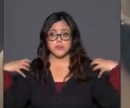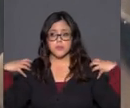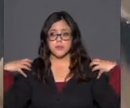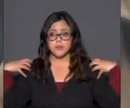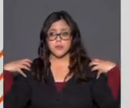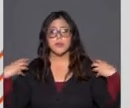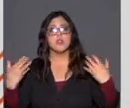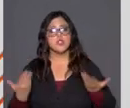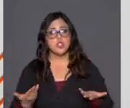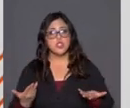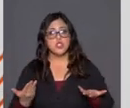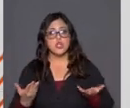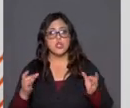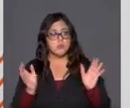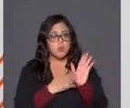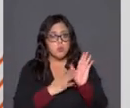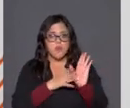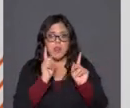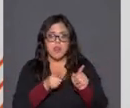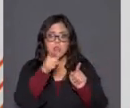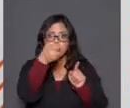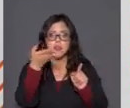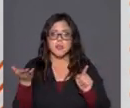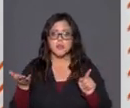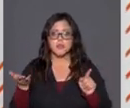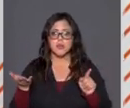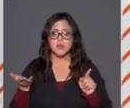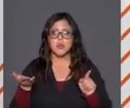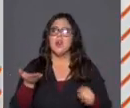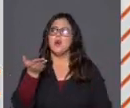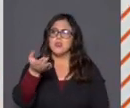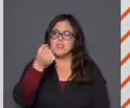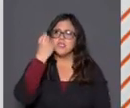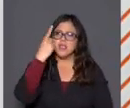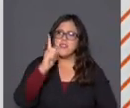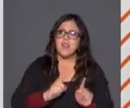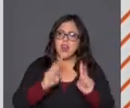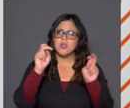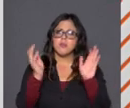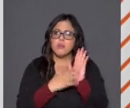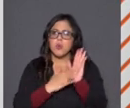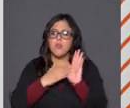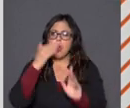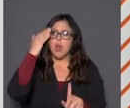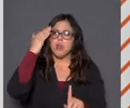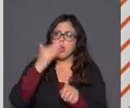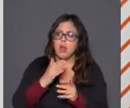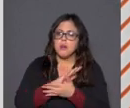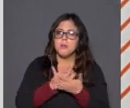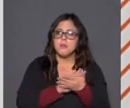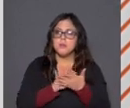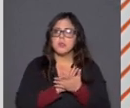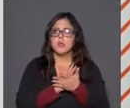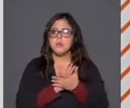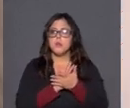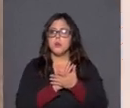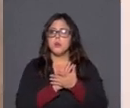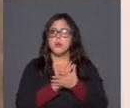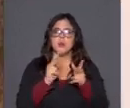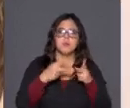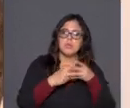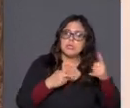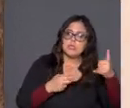entonces tendría que haber pruebas para esto. Entonces, ¿usted sabe algo de alguna prueba directa? Por ejemplo, interceptaciones